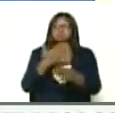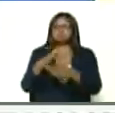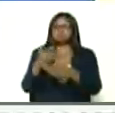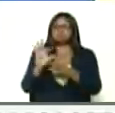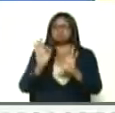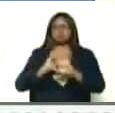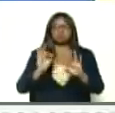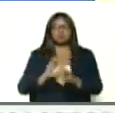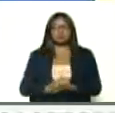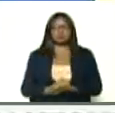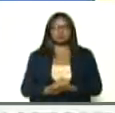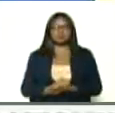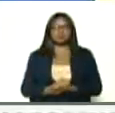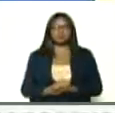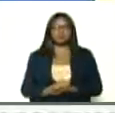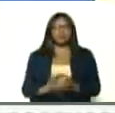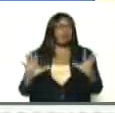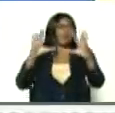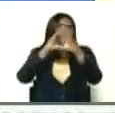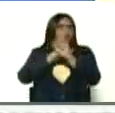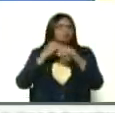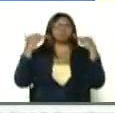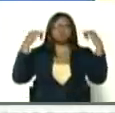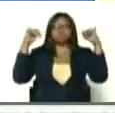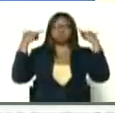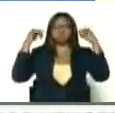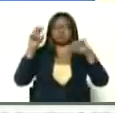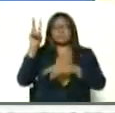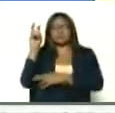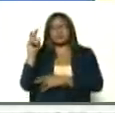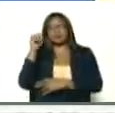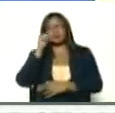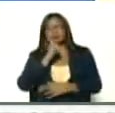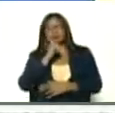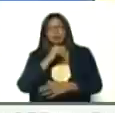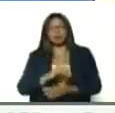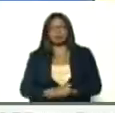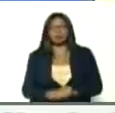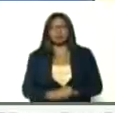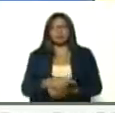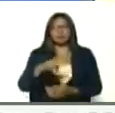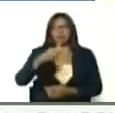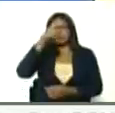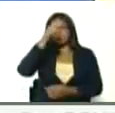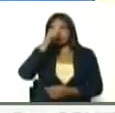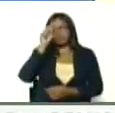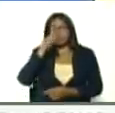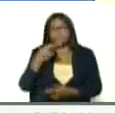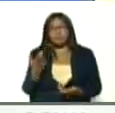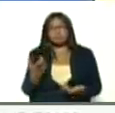las noches, la rumba, viernes, sábado, y el domingo, inclusive,